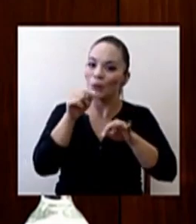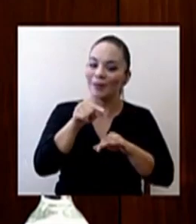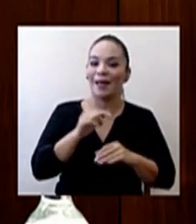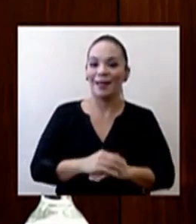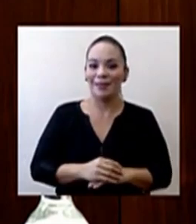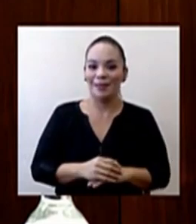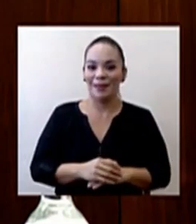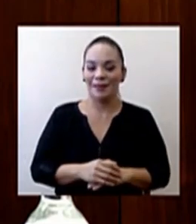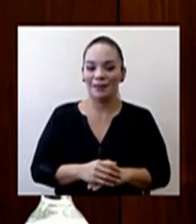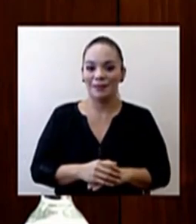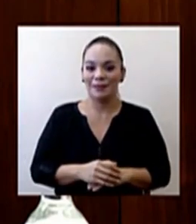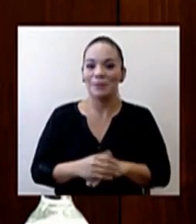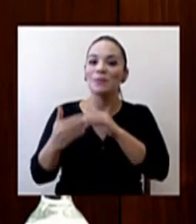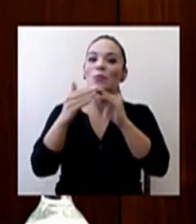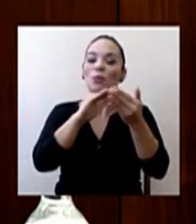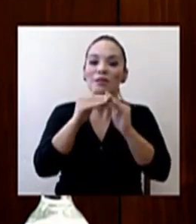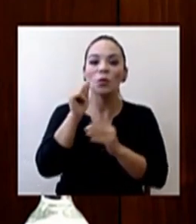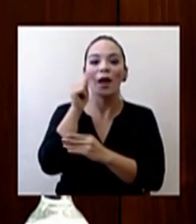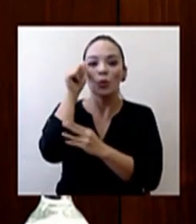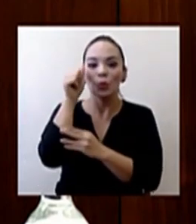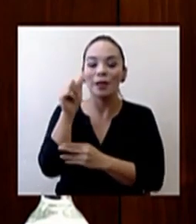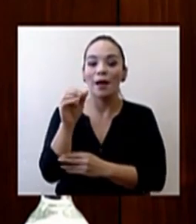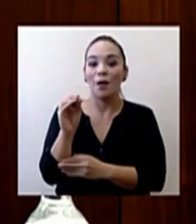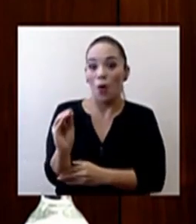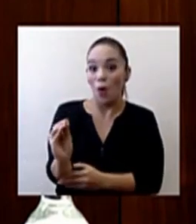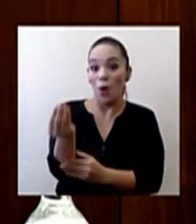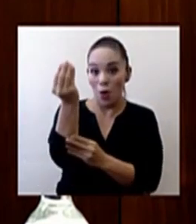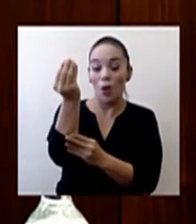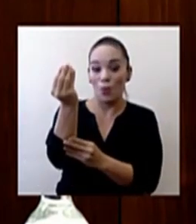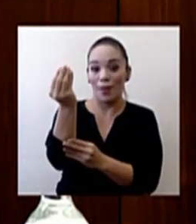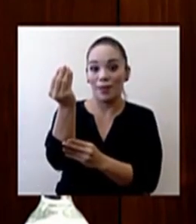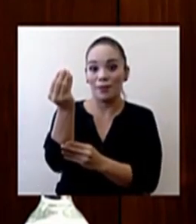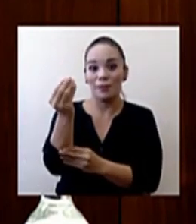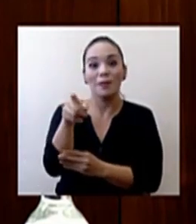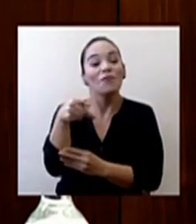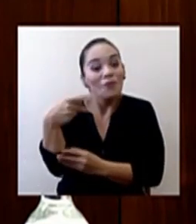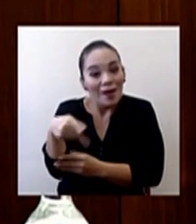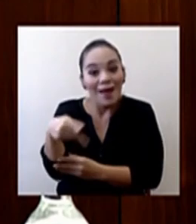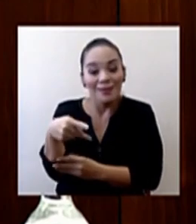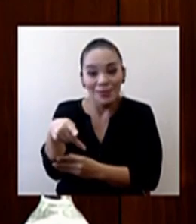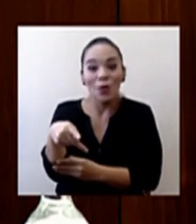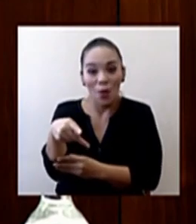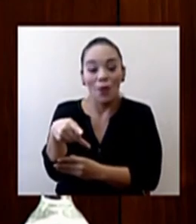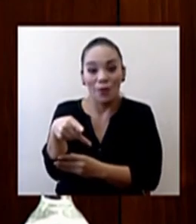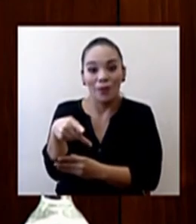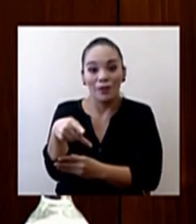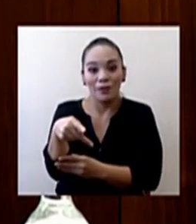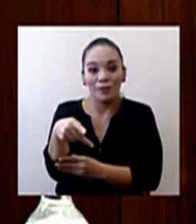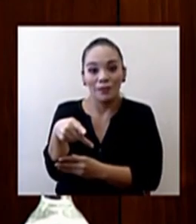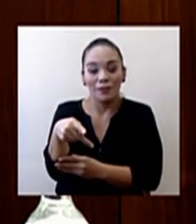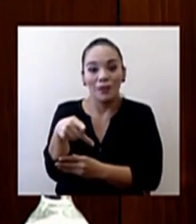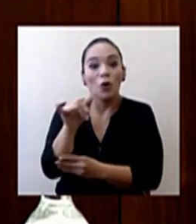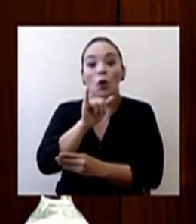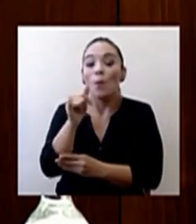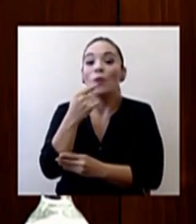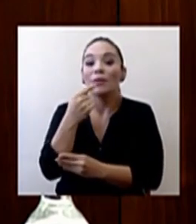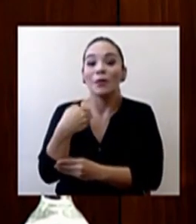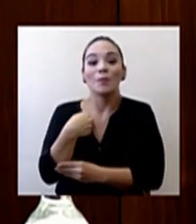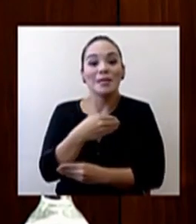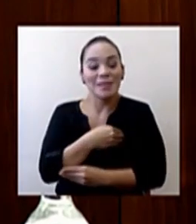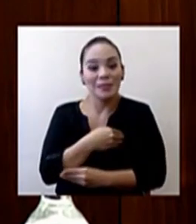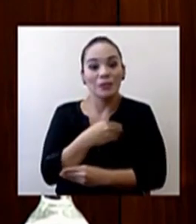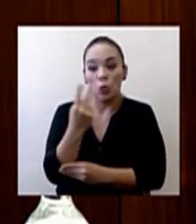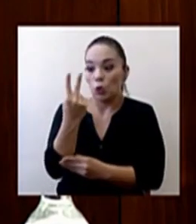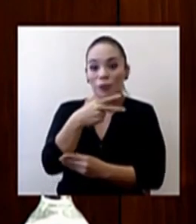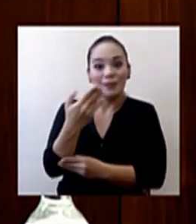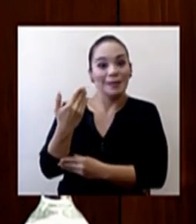O sea, la población adulta joven está en riesgo. Esto, como dijo el ministro hace un